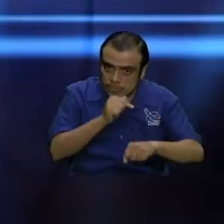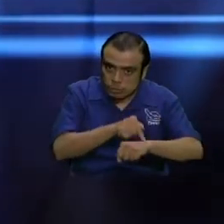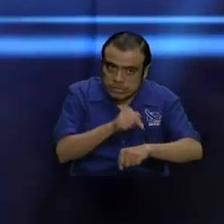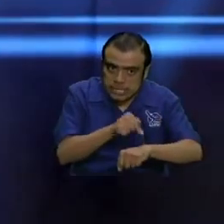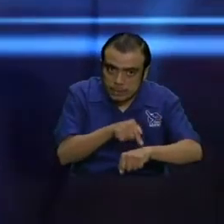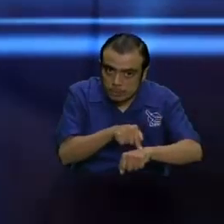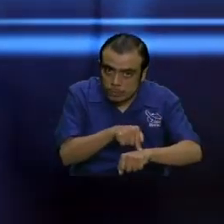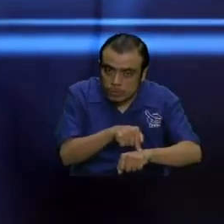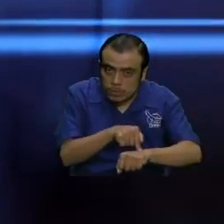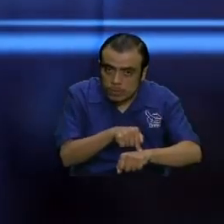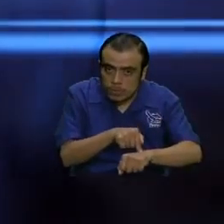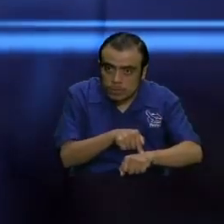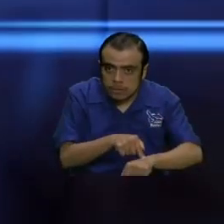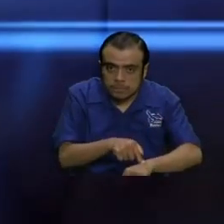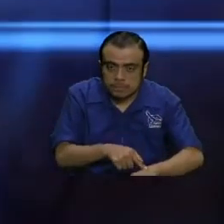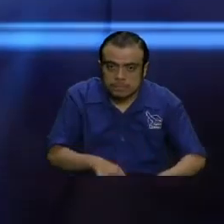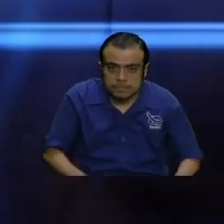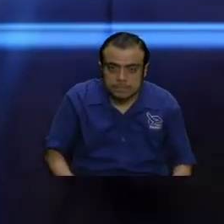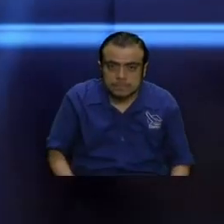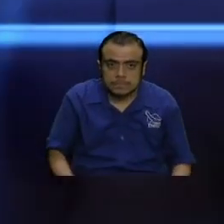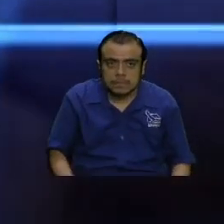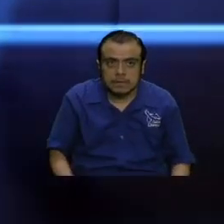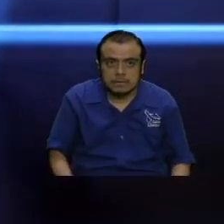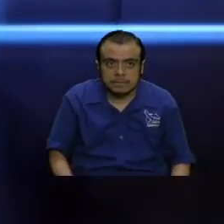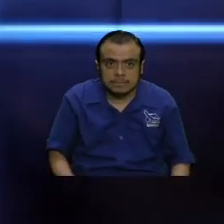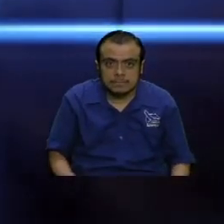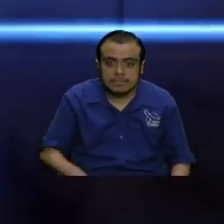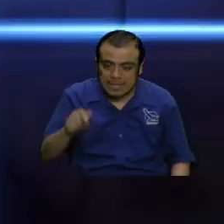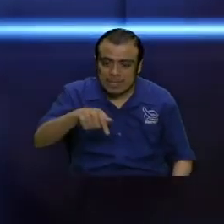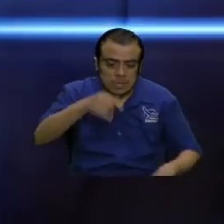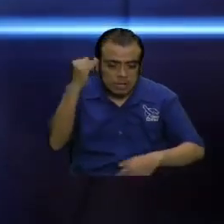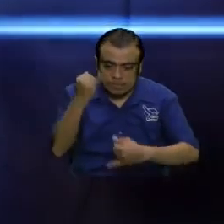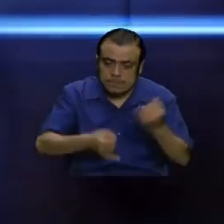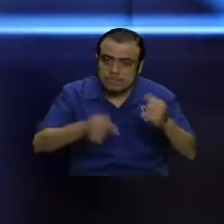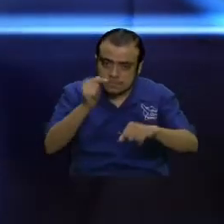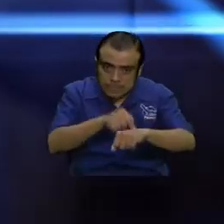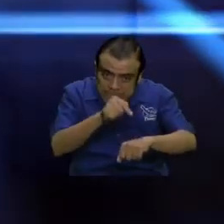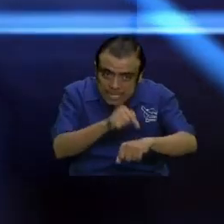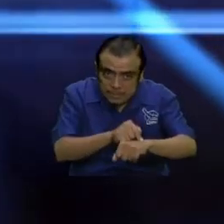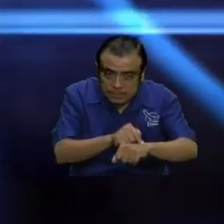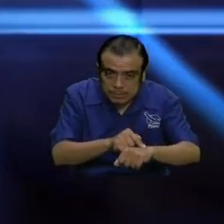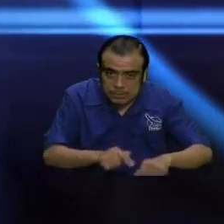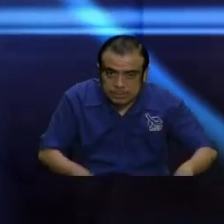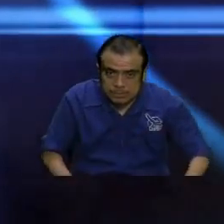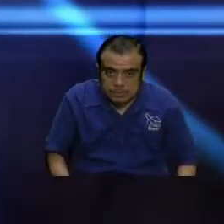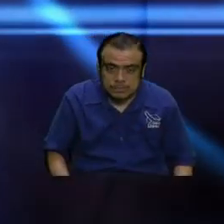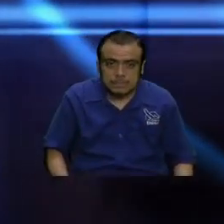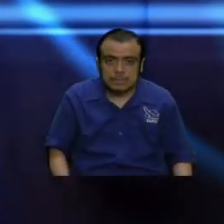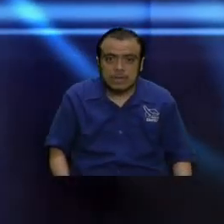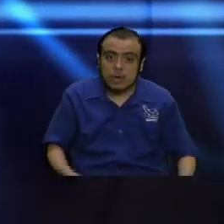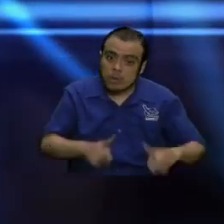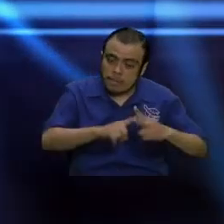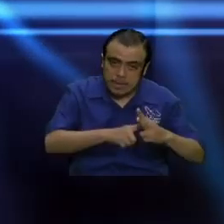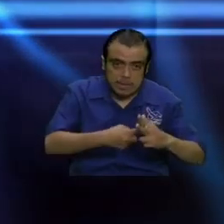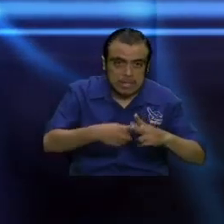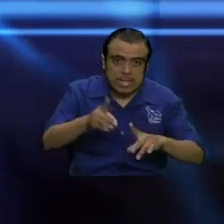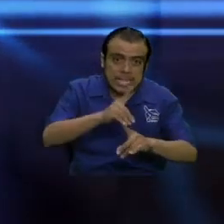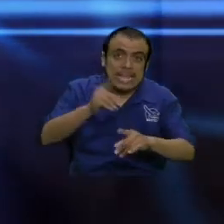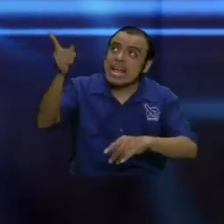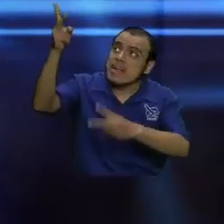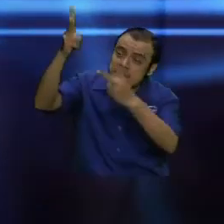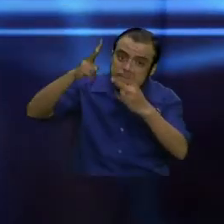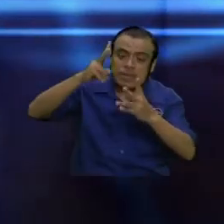hermano. No le demos vueltas al asunto. Los últimos tiempos empezaron, bueno, desde el Señor Jesucristo y